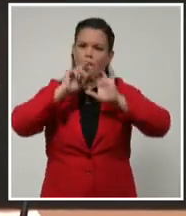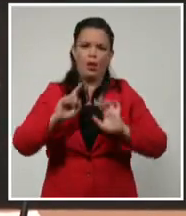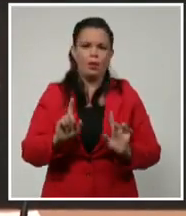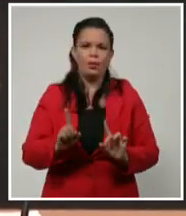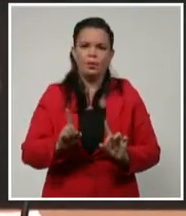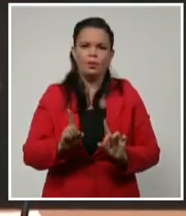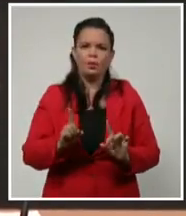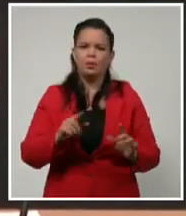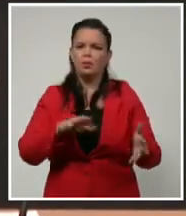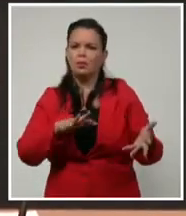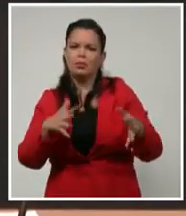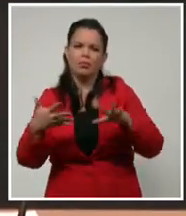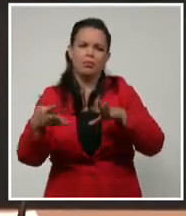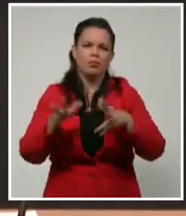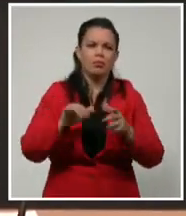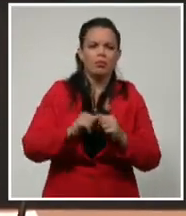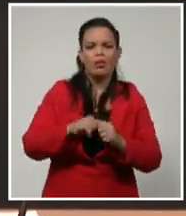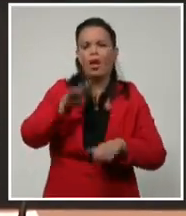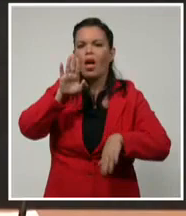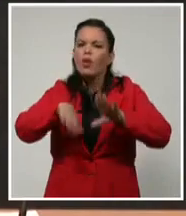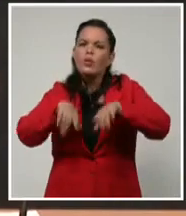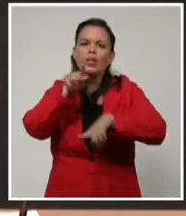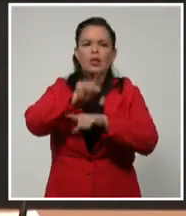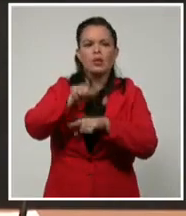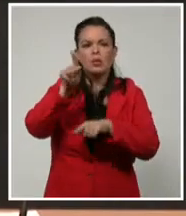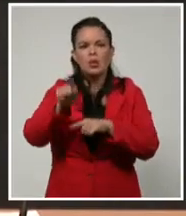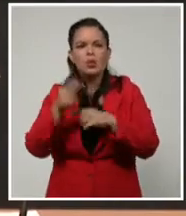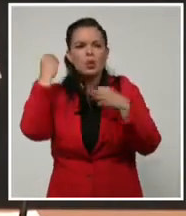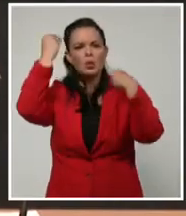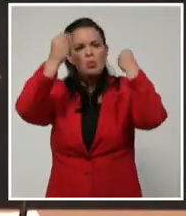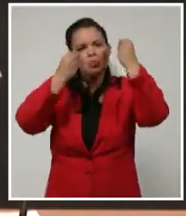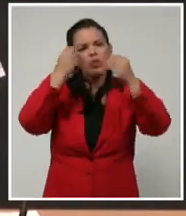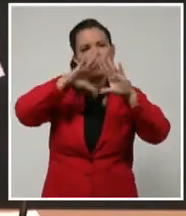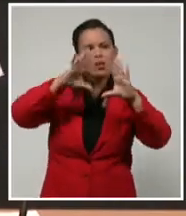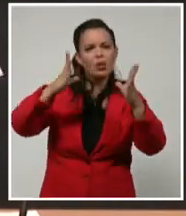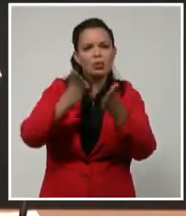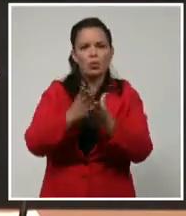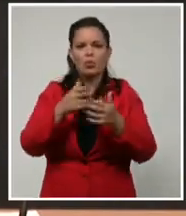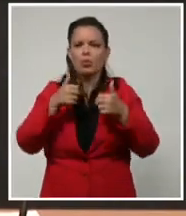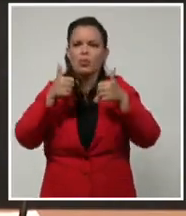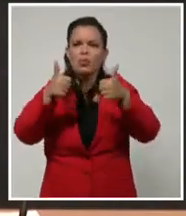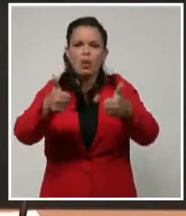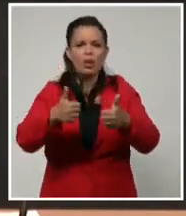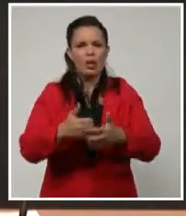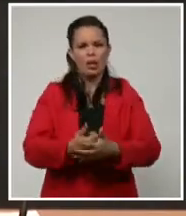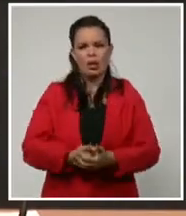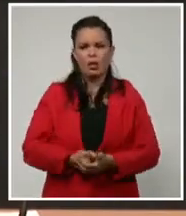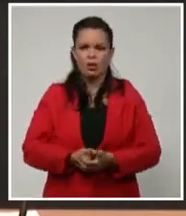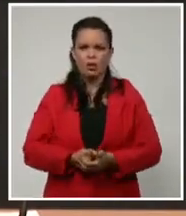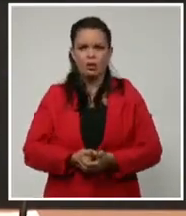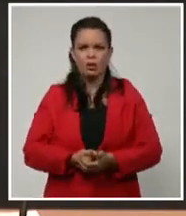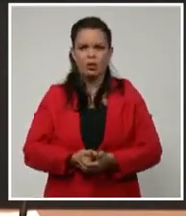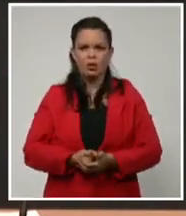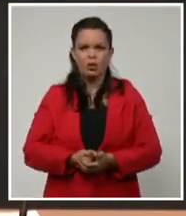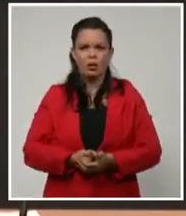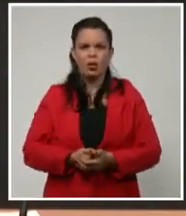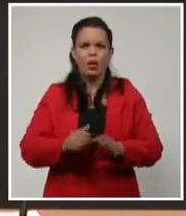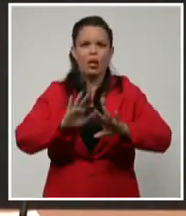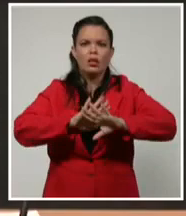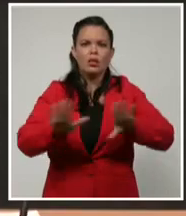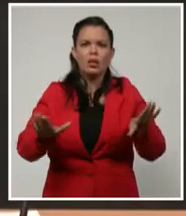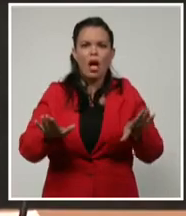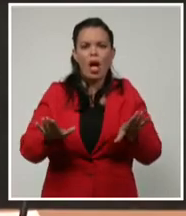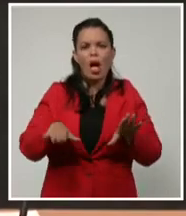percepción de riesgo, y ya no estamos en tiempo ya de hacer más convocatorios, ya a la gente le hemos pedido toda la responsabilidad